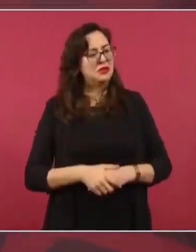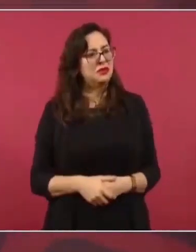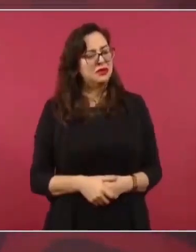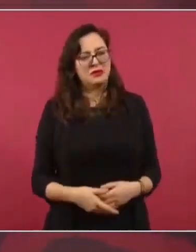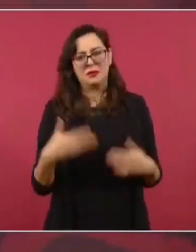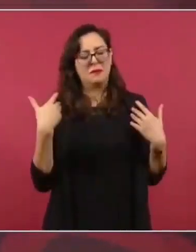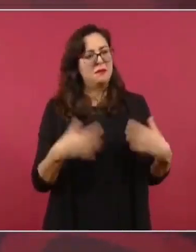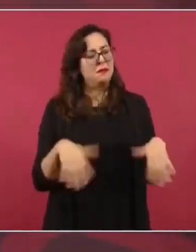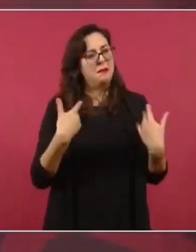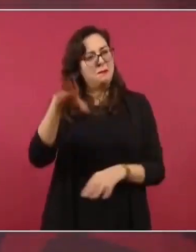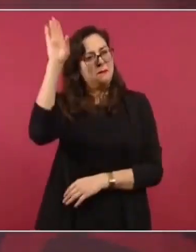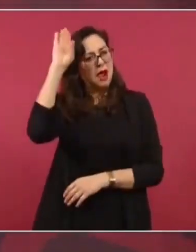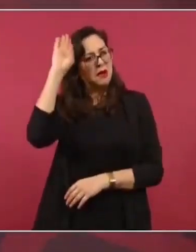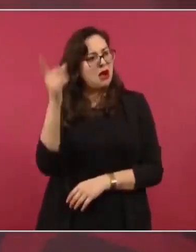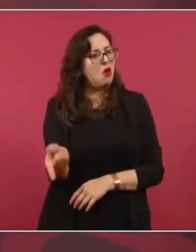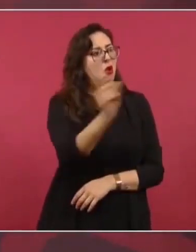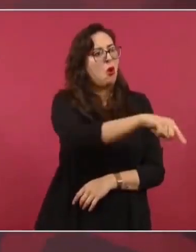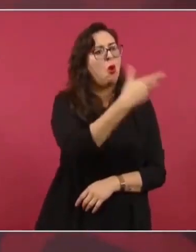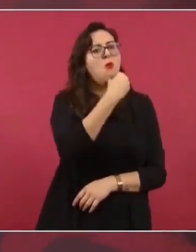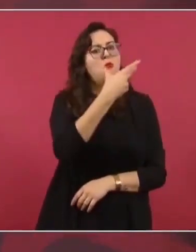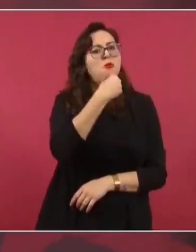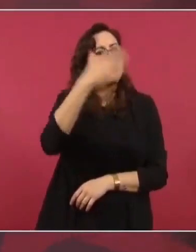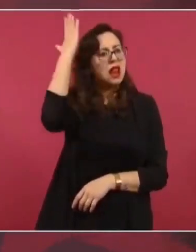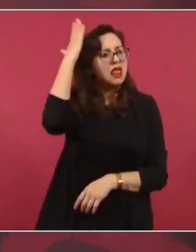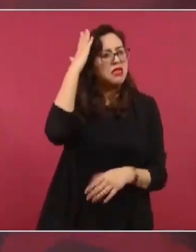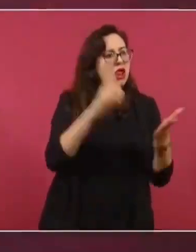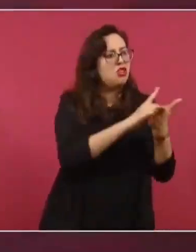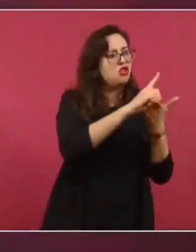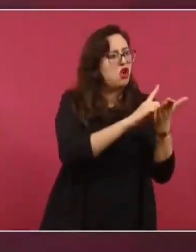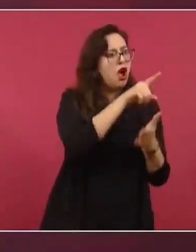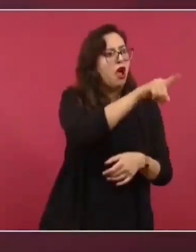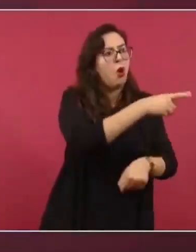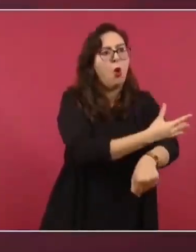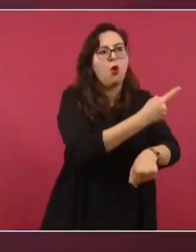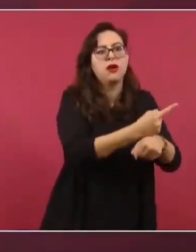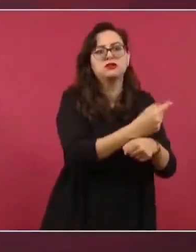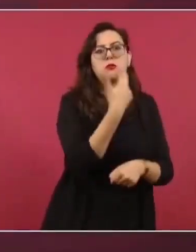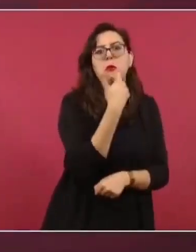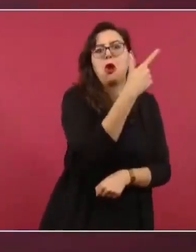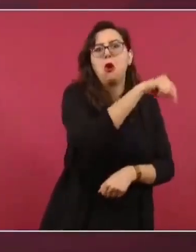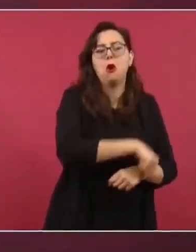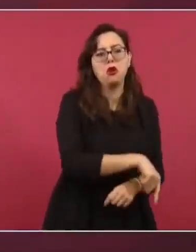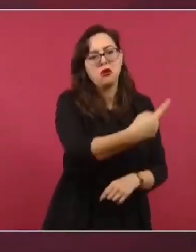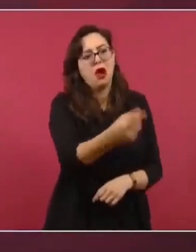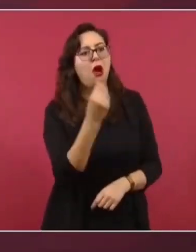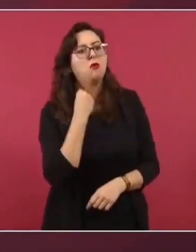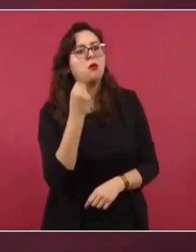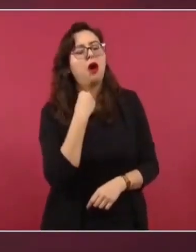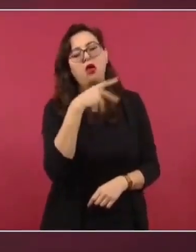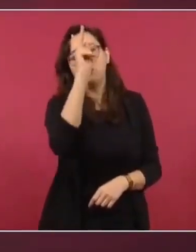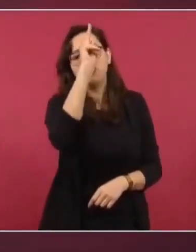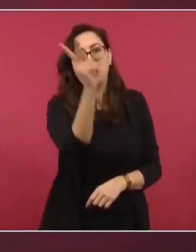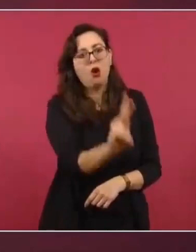pero si se analiza, este abogado es parte